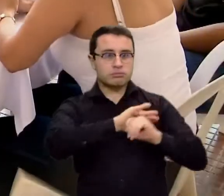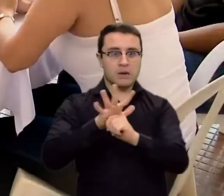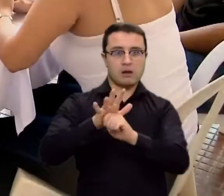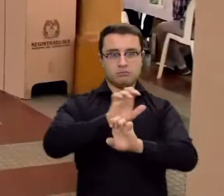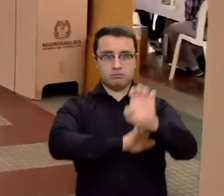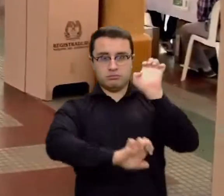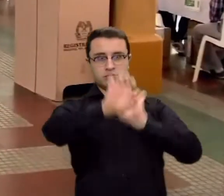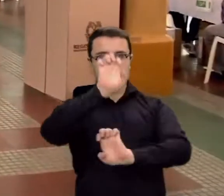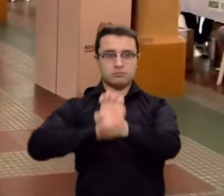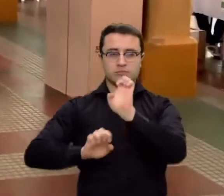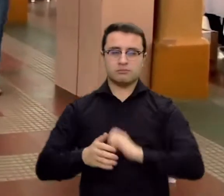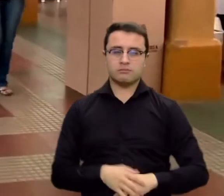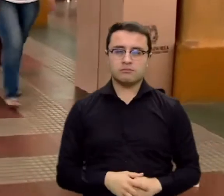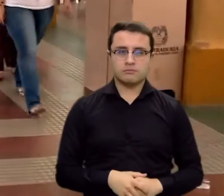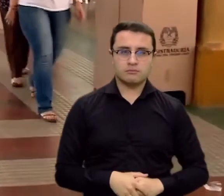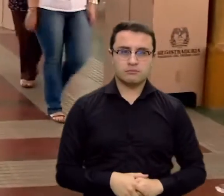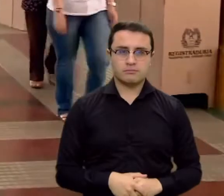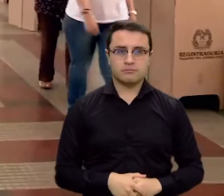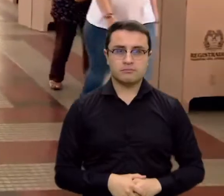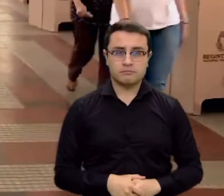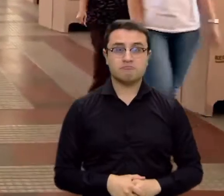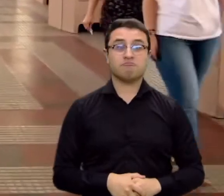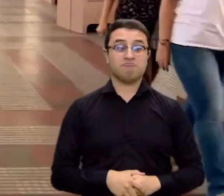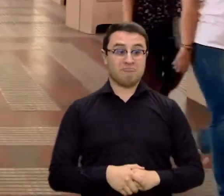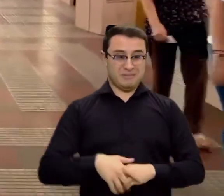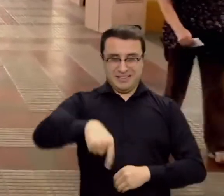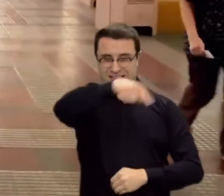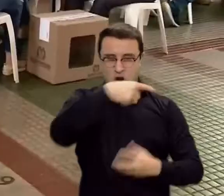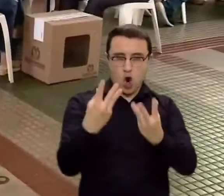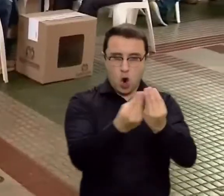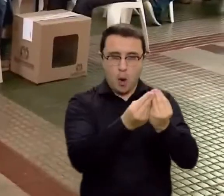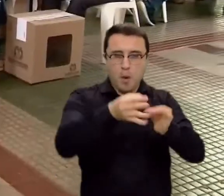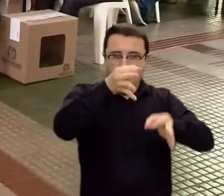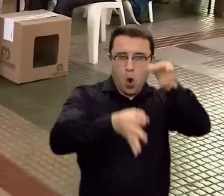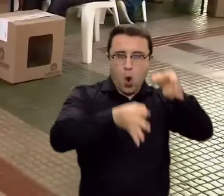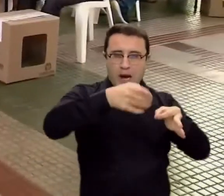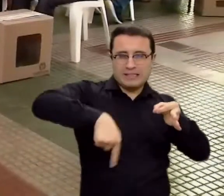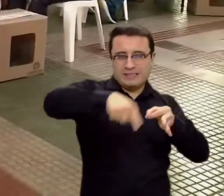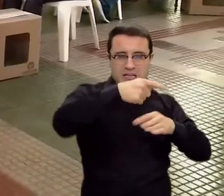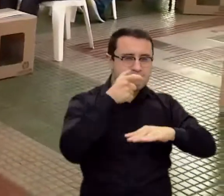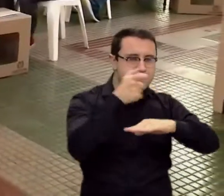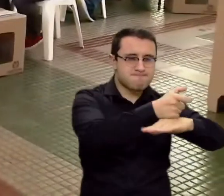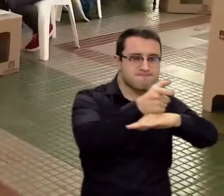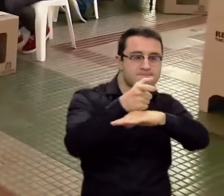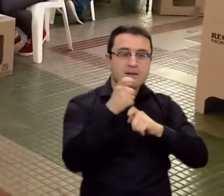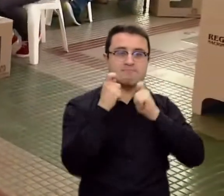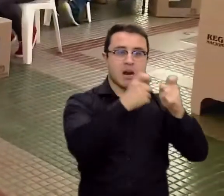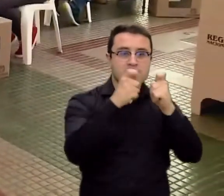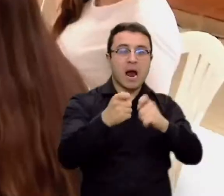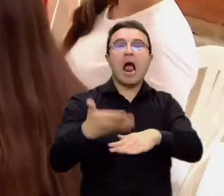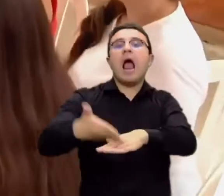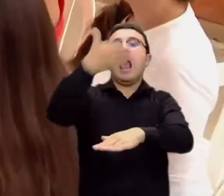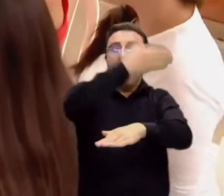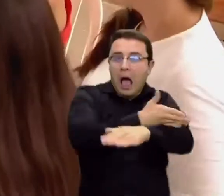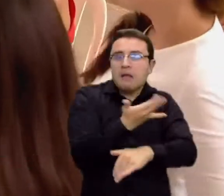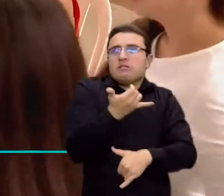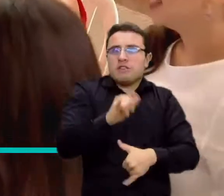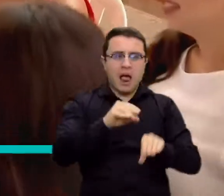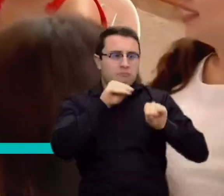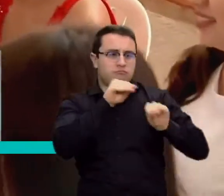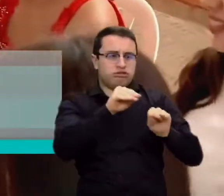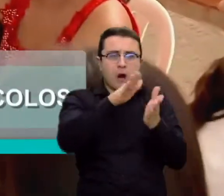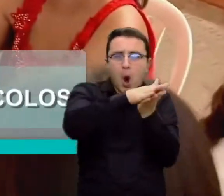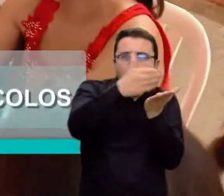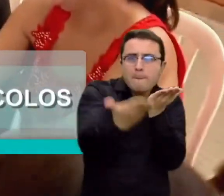Los jurados de votación asignados a cada una de las mesas cuentan con el entrenamiento en materia de protocolos y asisten